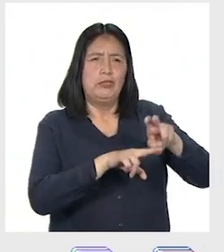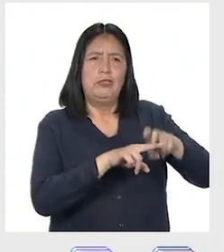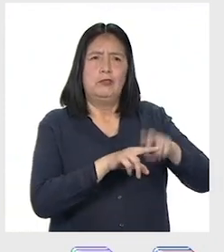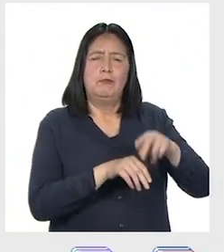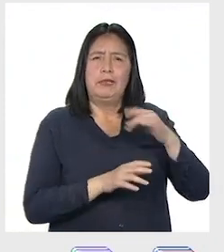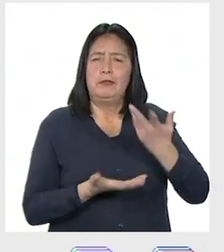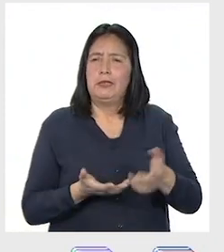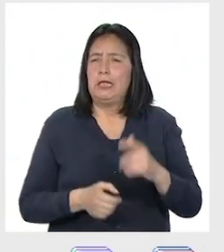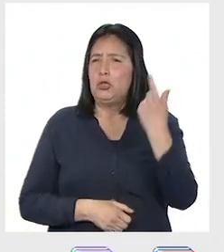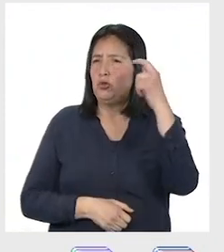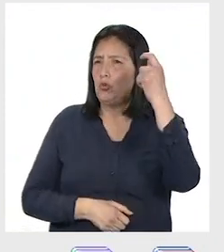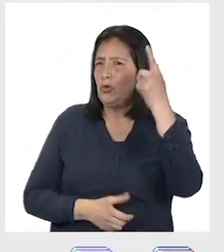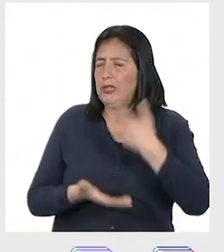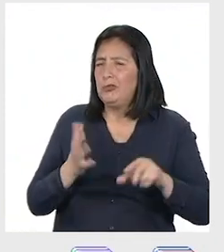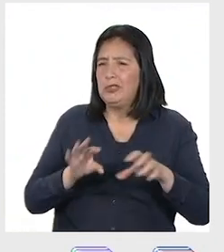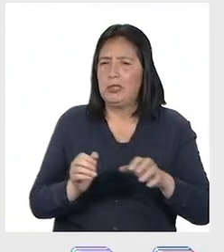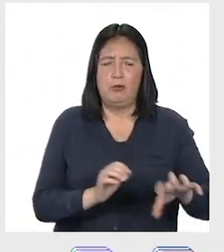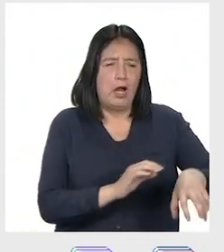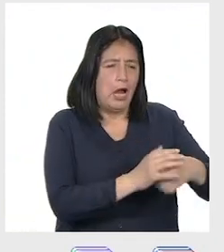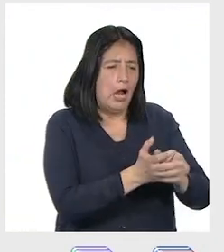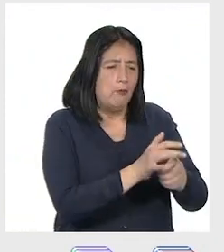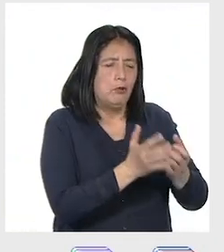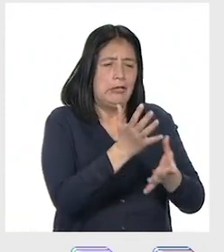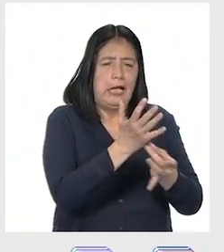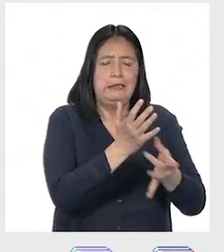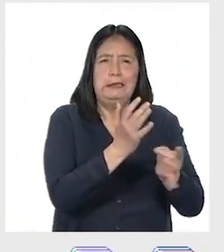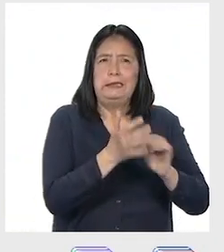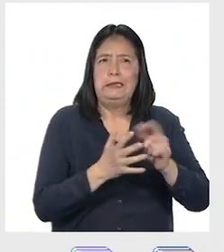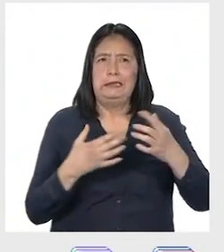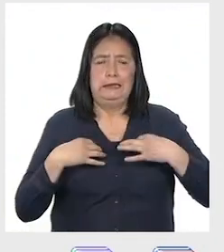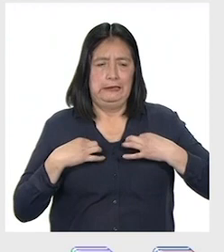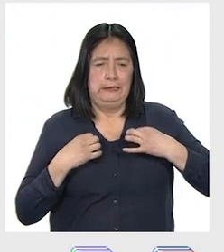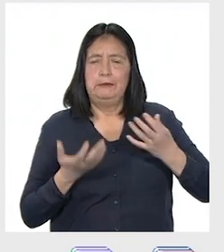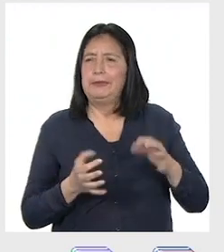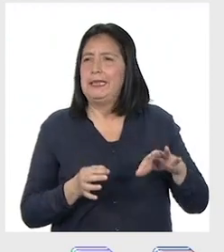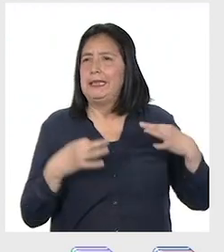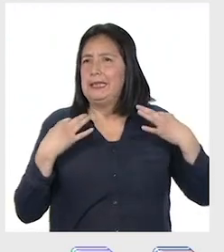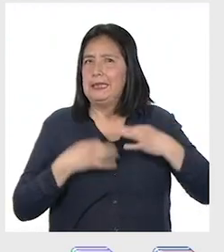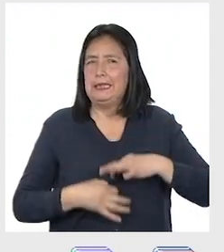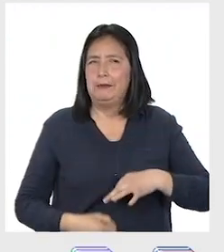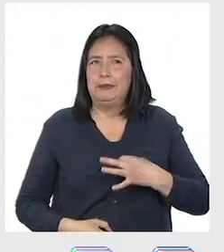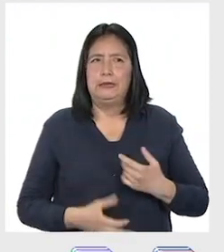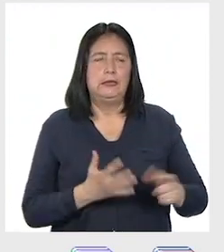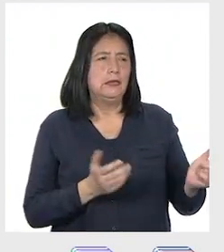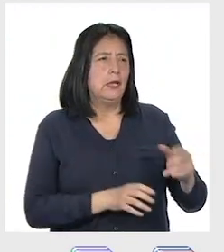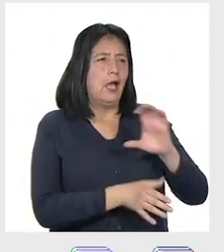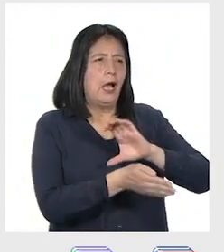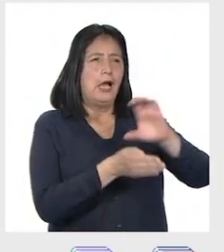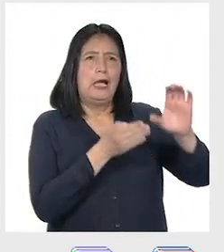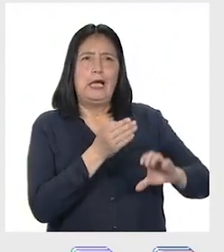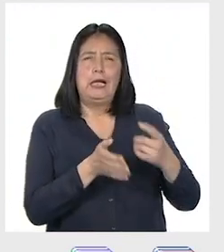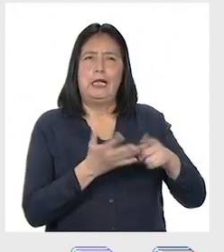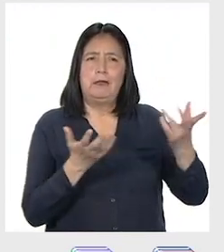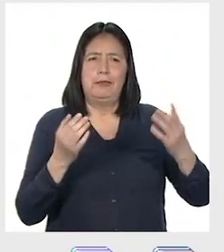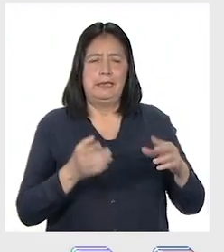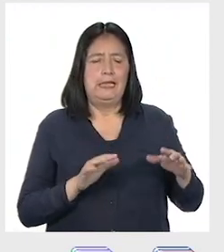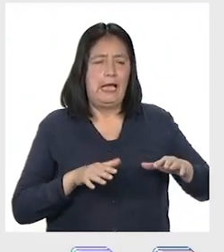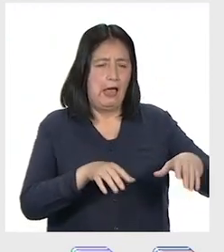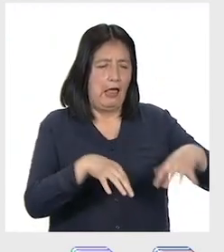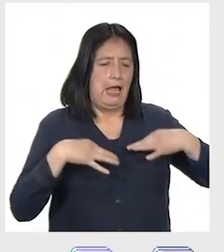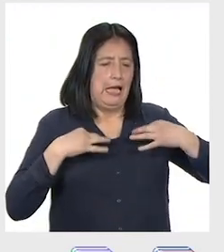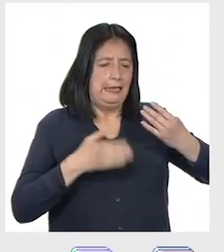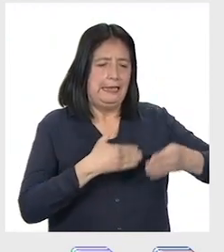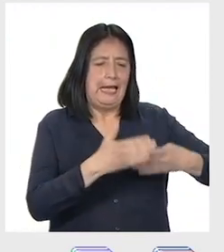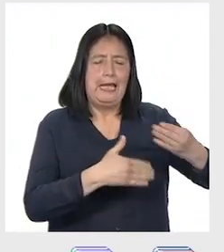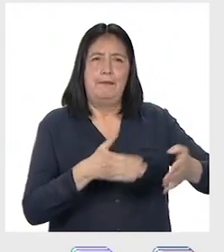En Trujillo elaboraron jabones, aceites y tocuyo para las camisas. Desde Cajamarca llegaron las telas para los